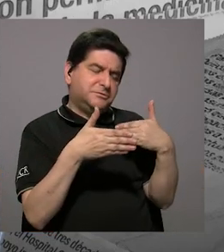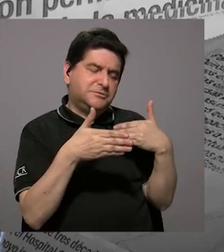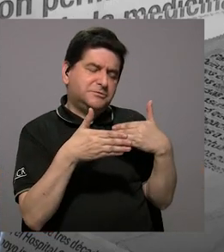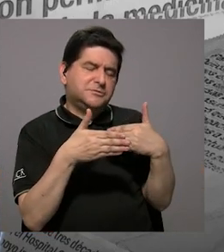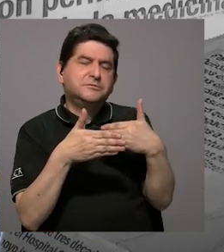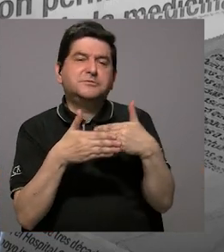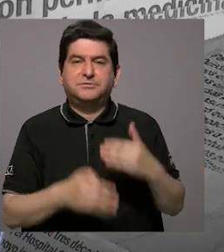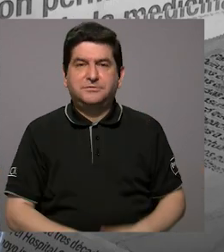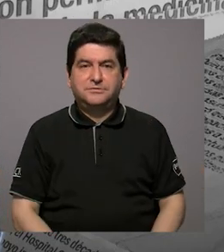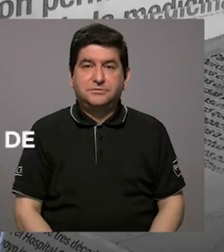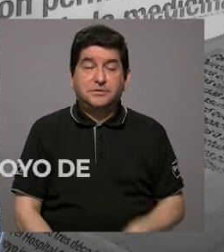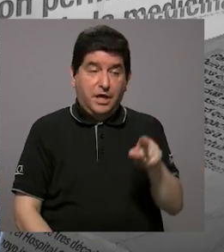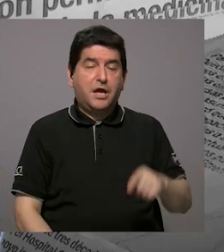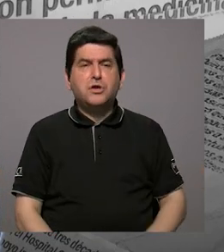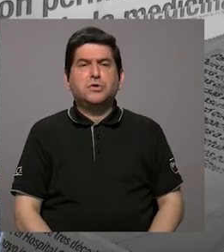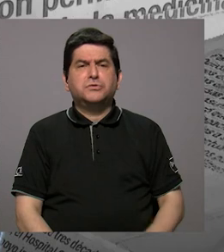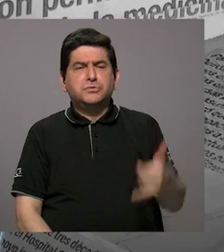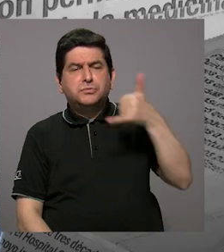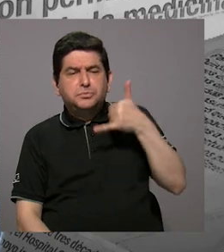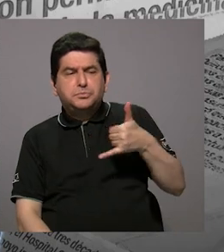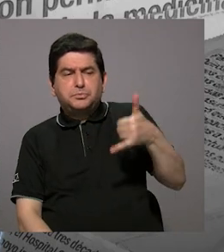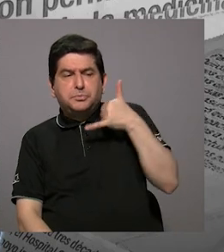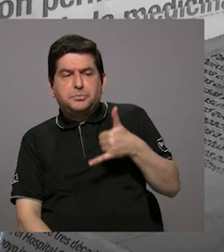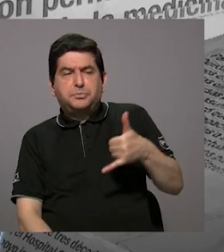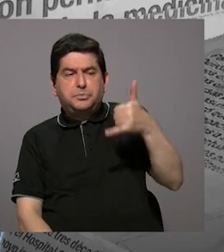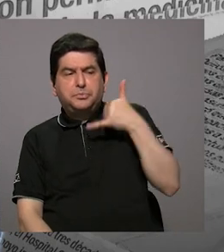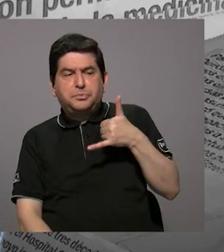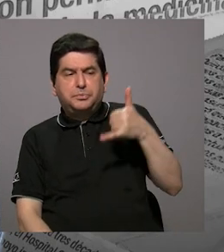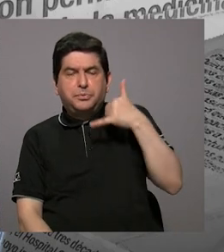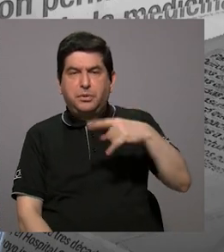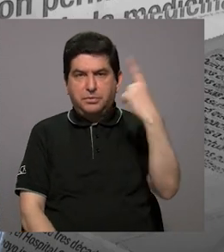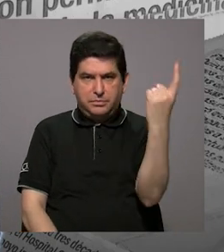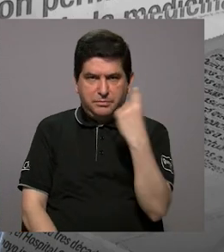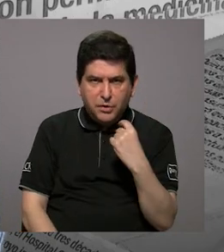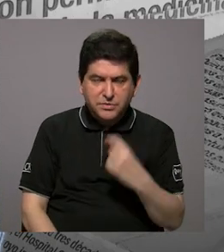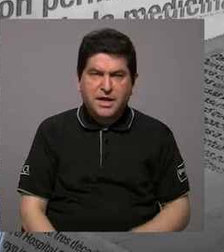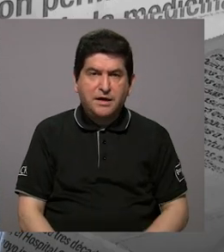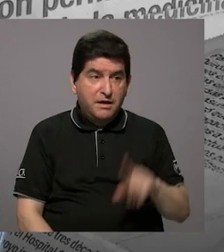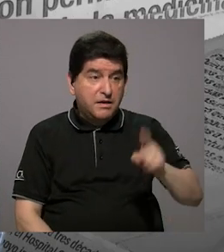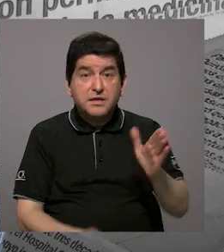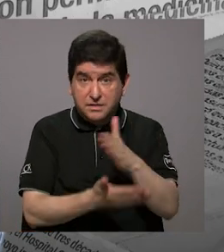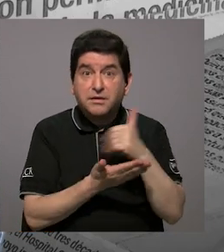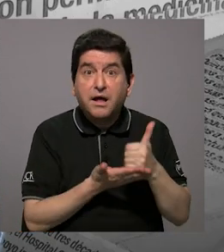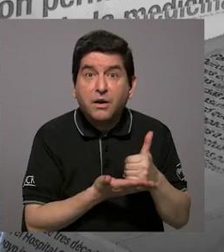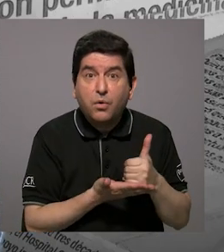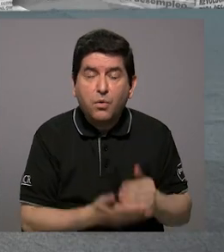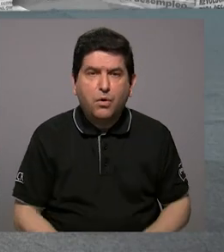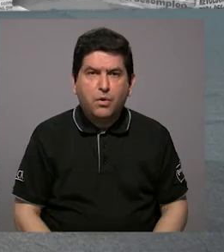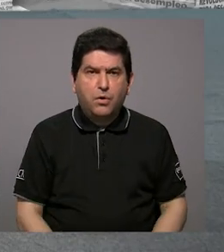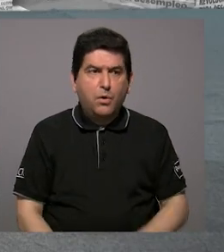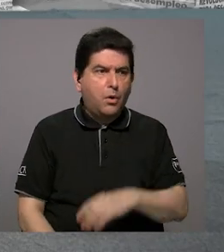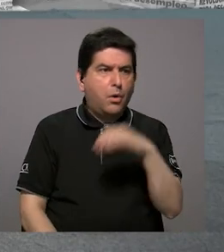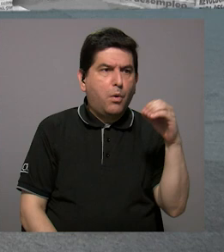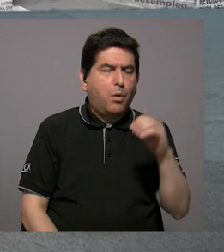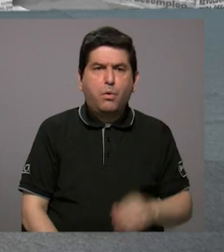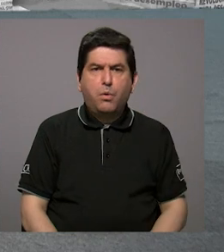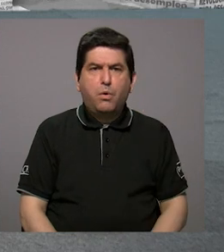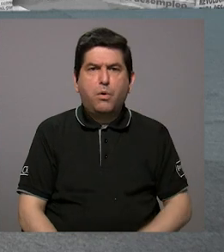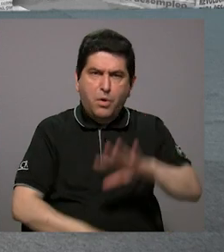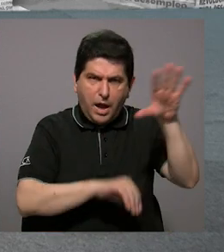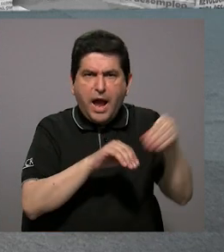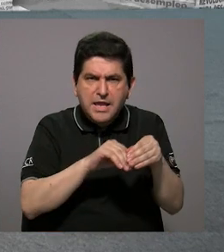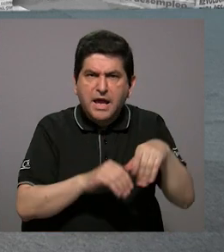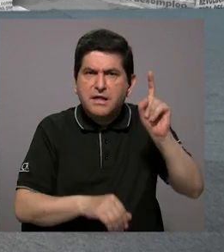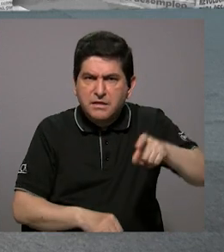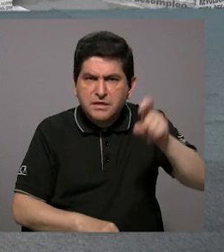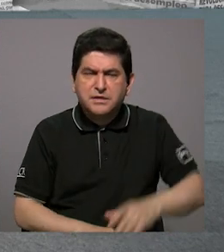cerca de nosotros, nos llamaban constantemente para preguntarnos si ocupábamos algo o si se requería de